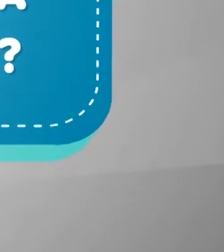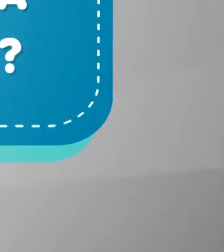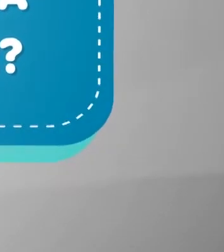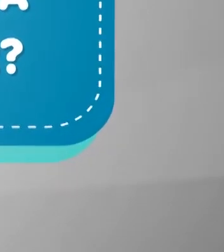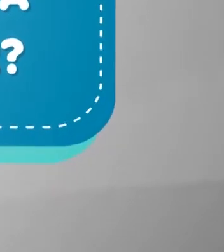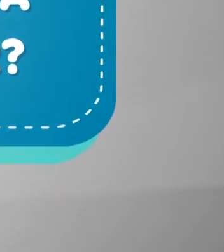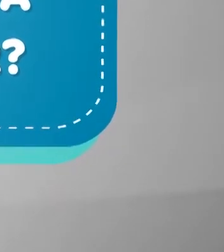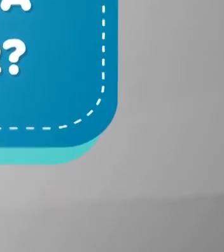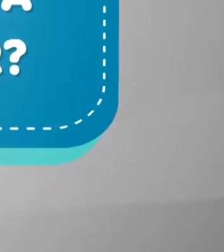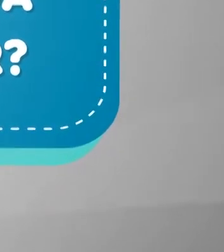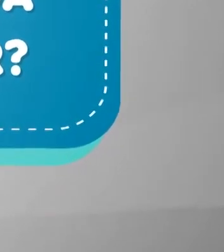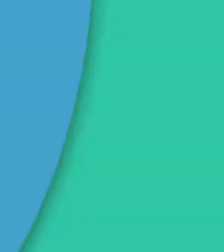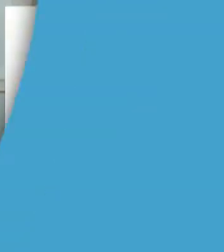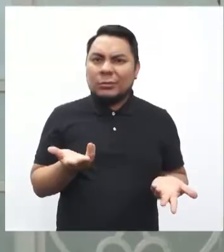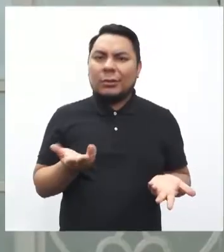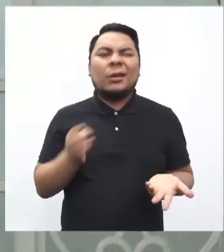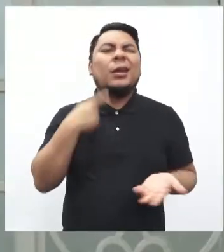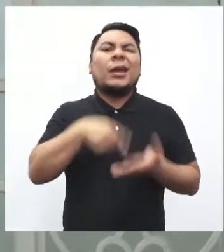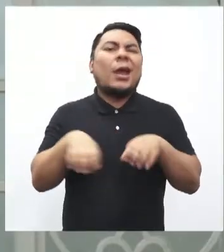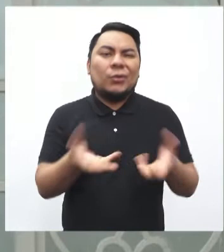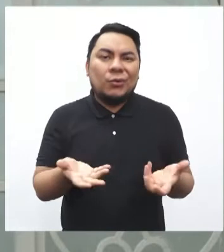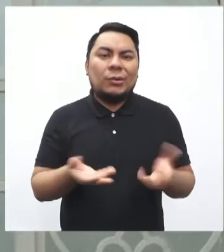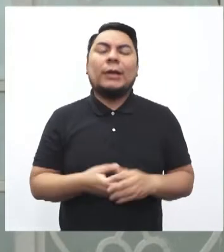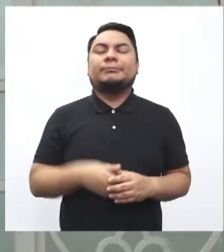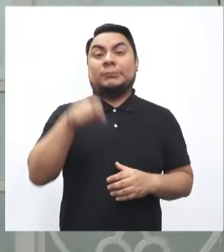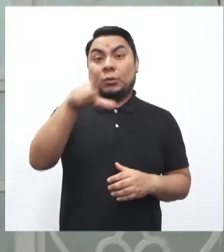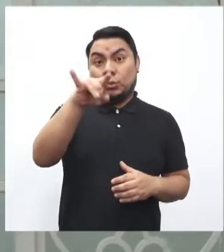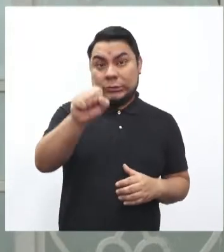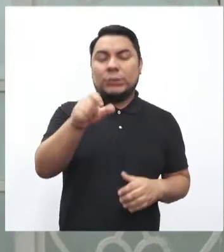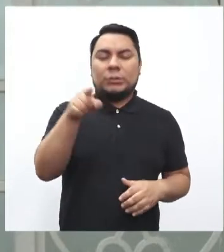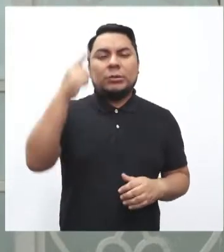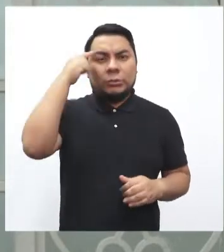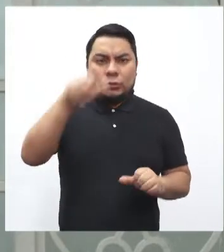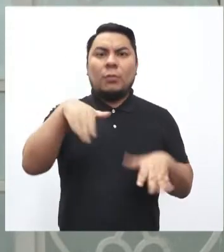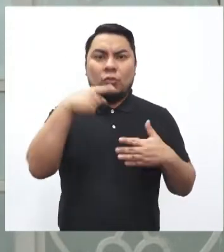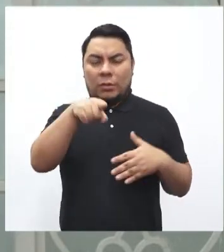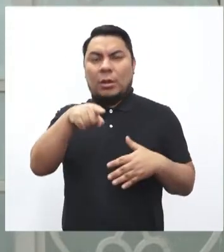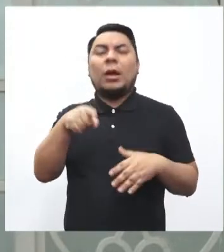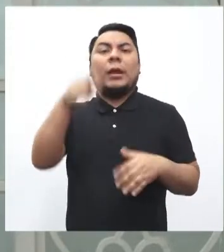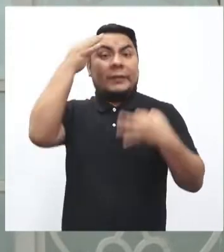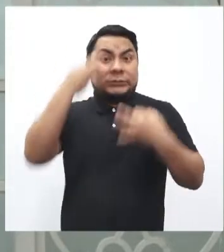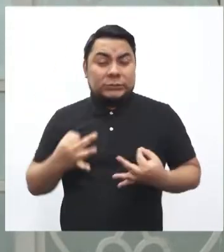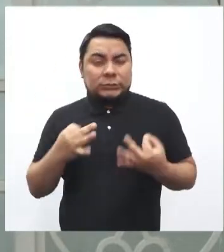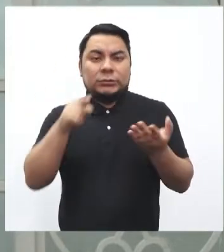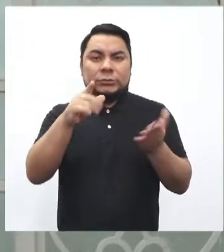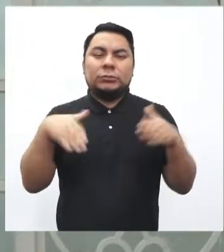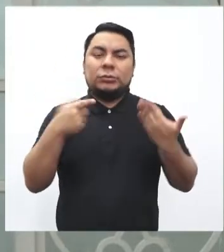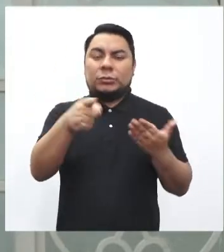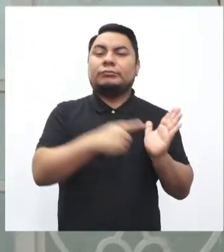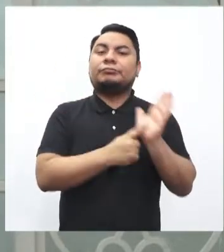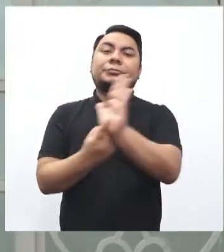injustamente. ¿Qué puedo hacer? Luis, al respecto, alternativamente puedes decidir si es que